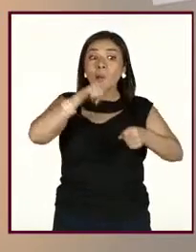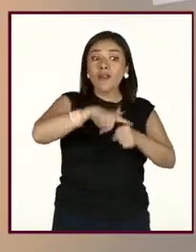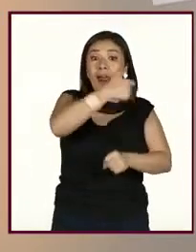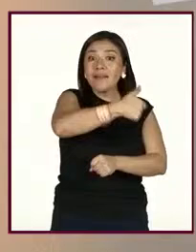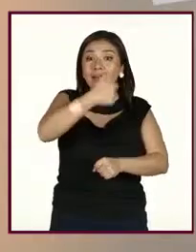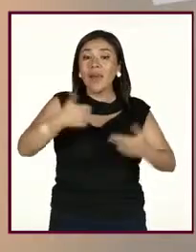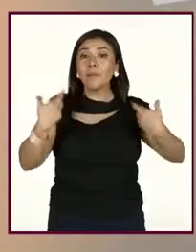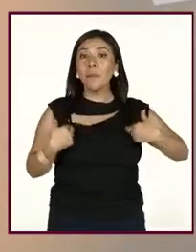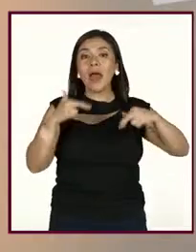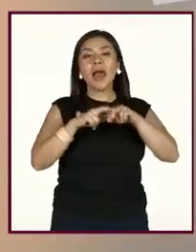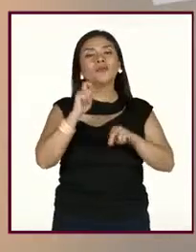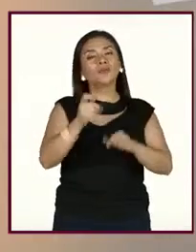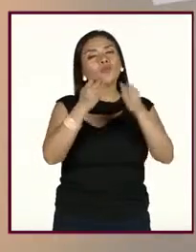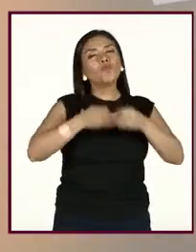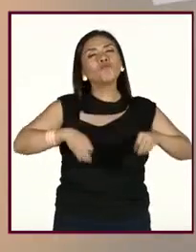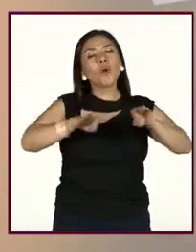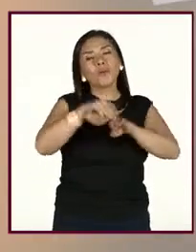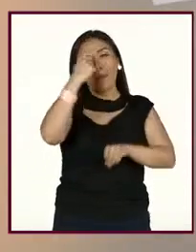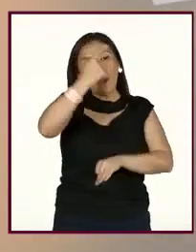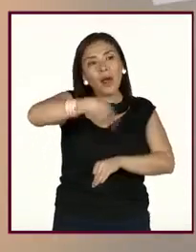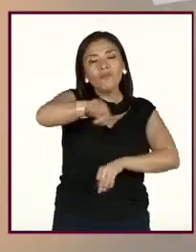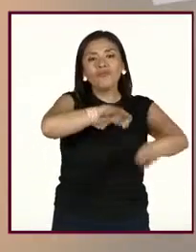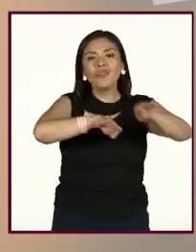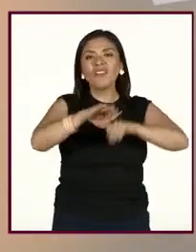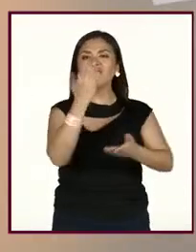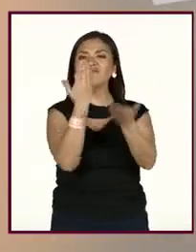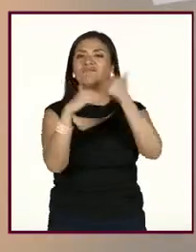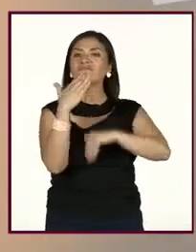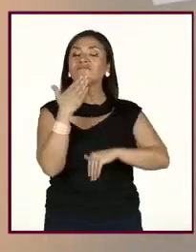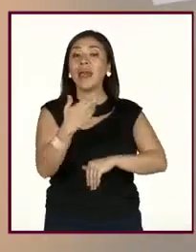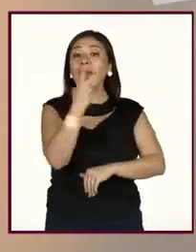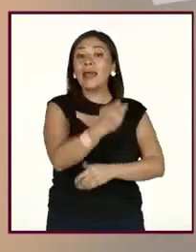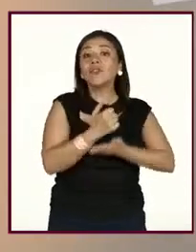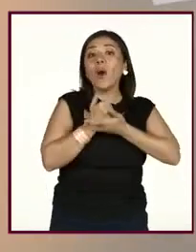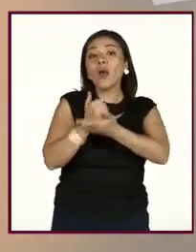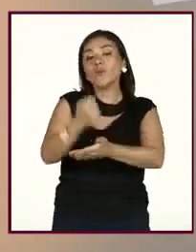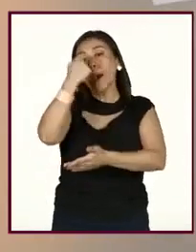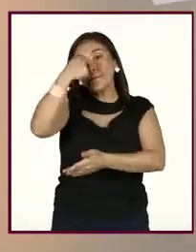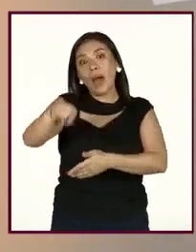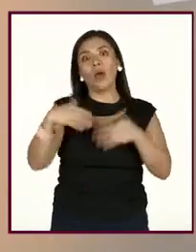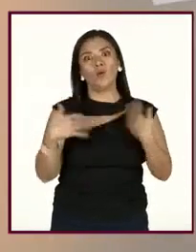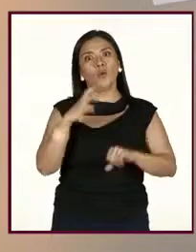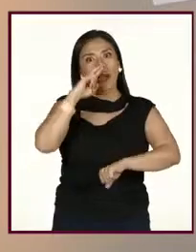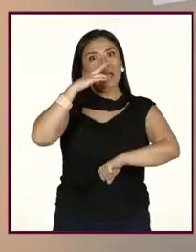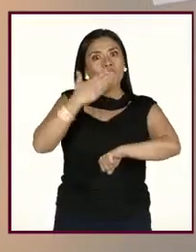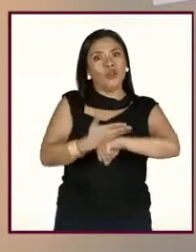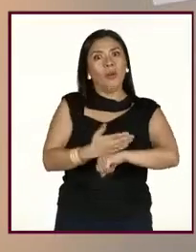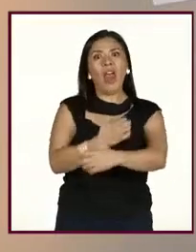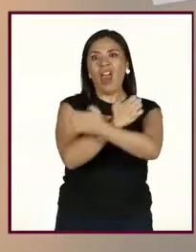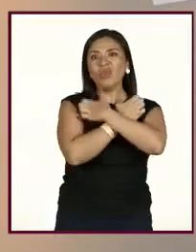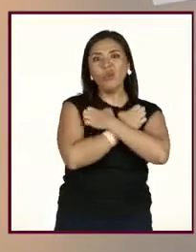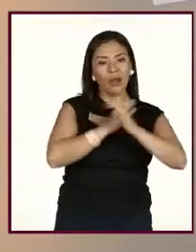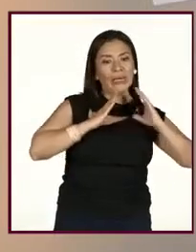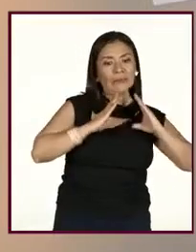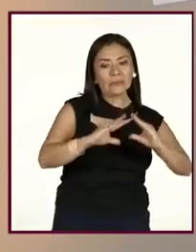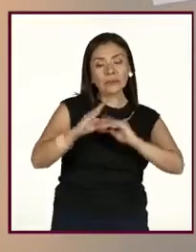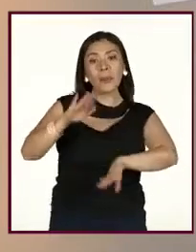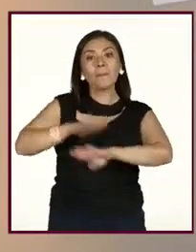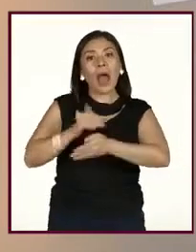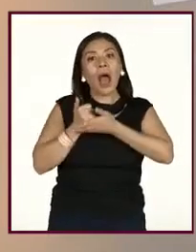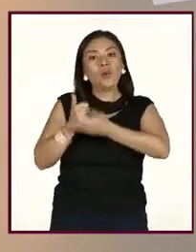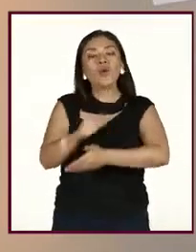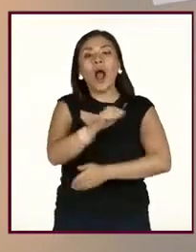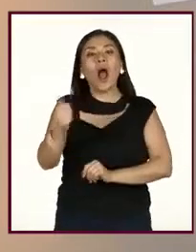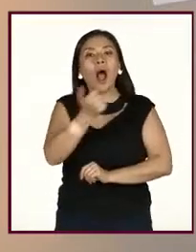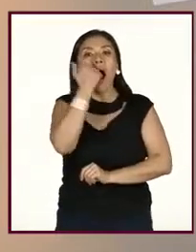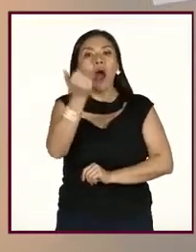fundamental para mejorar su desempeño. B. Ya que contribuye a cumplir con las responsabilidades educativas y ayudar a las y